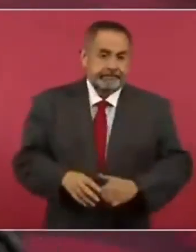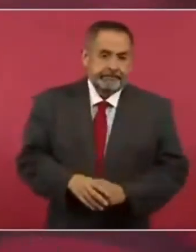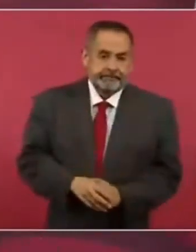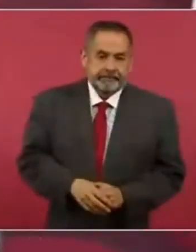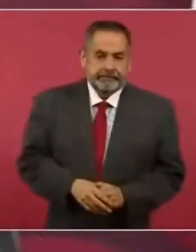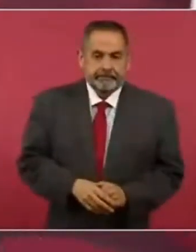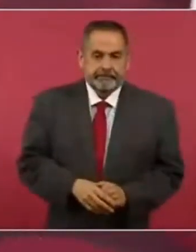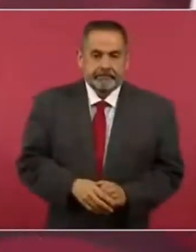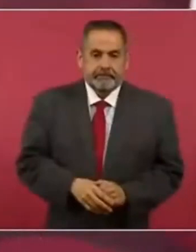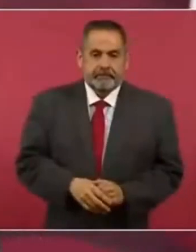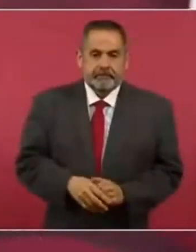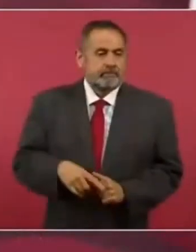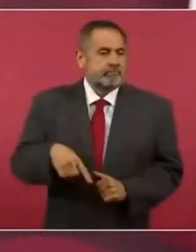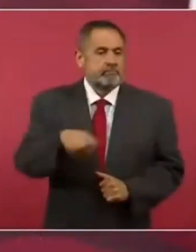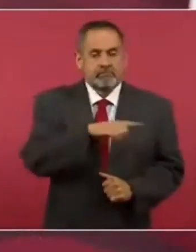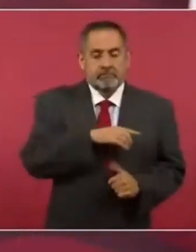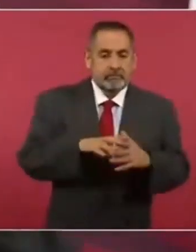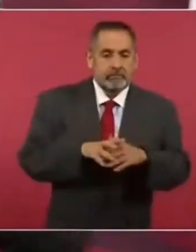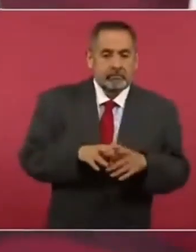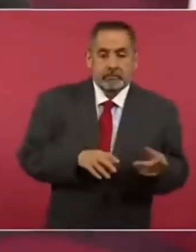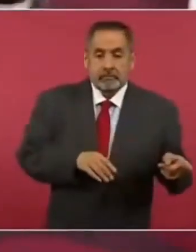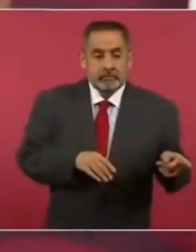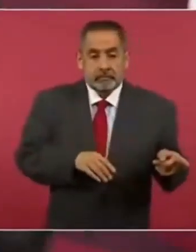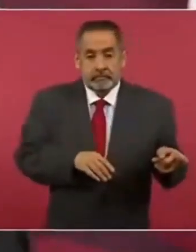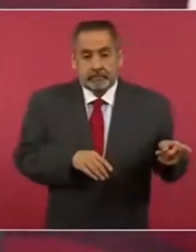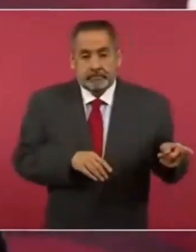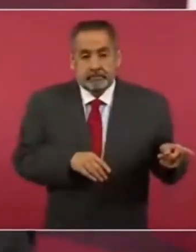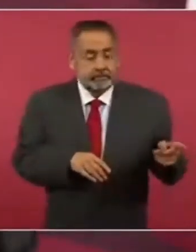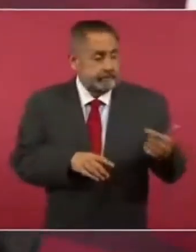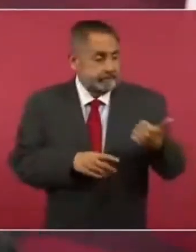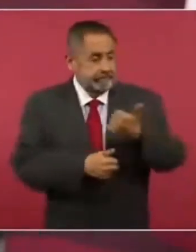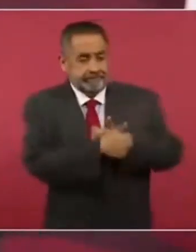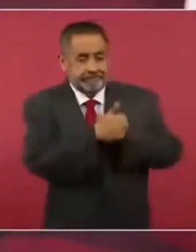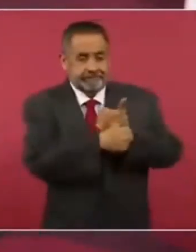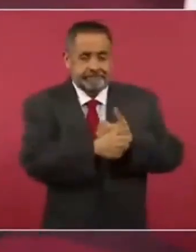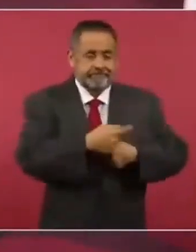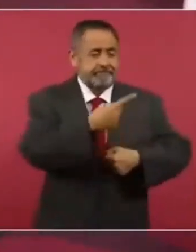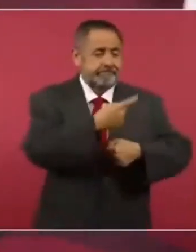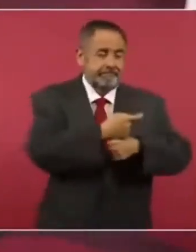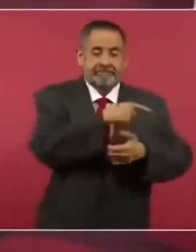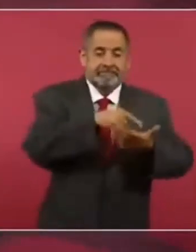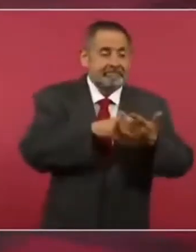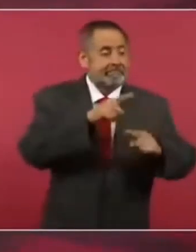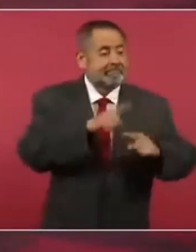Porque ya le gana. O ahí ya compiten, ¿no? Por el primer lugar.